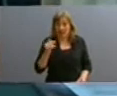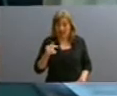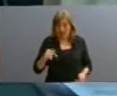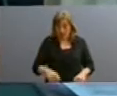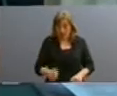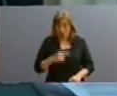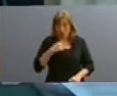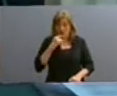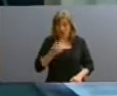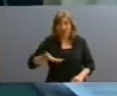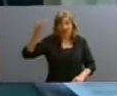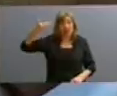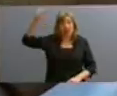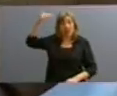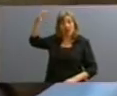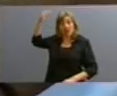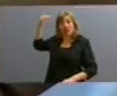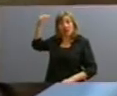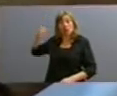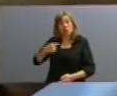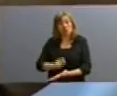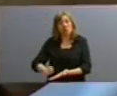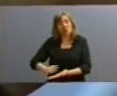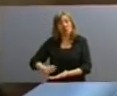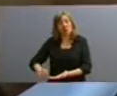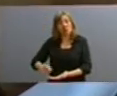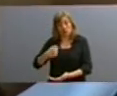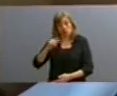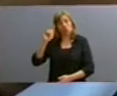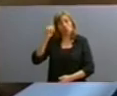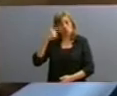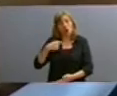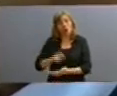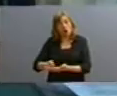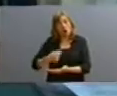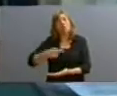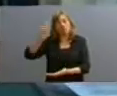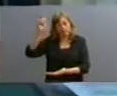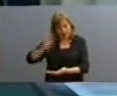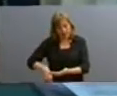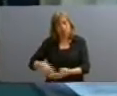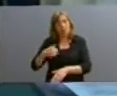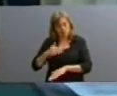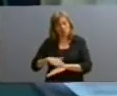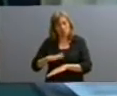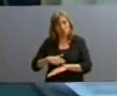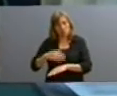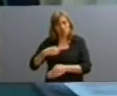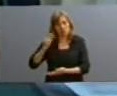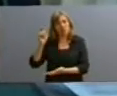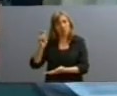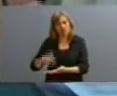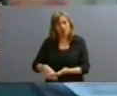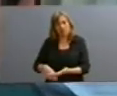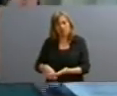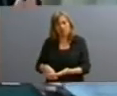lo dije en aquel momento, lo escribí en soledad y lo firmé. Porque, podrá